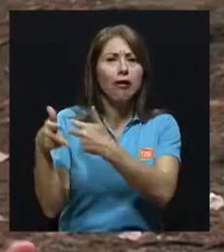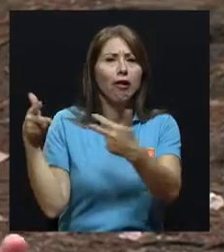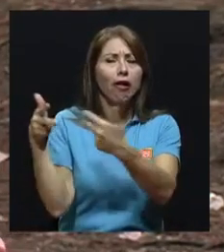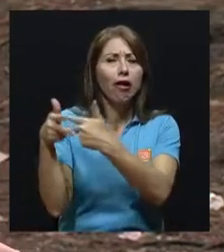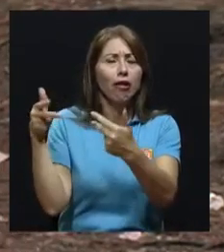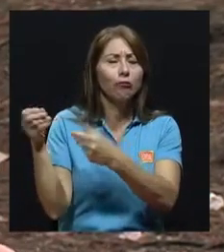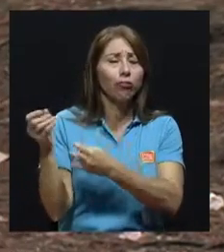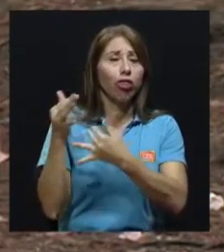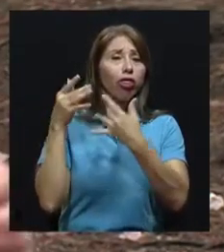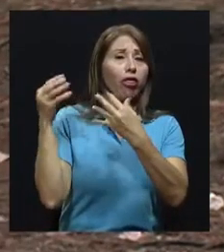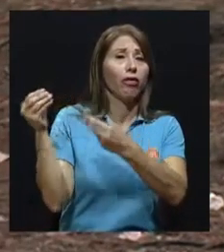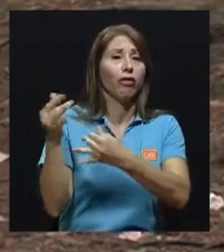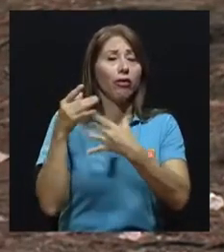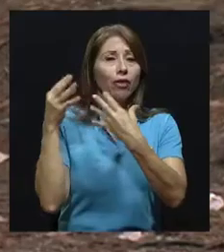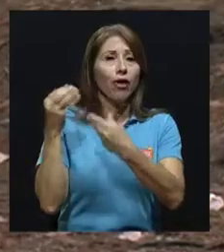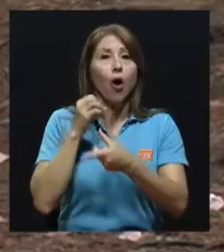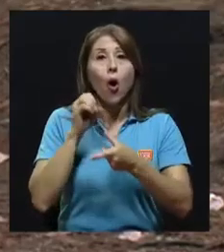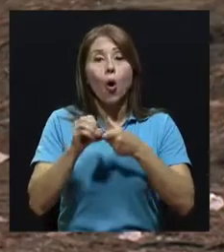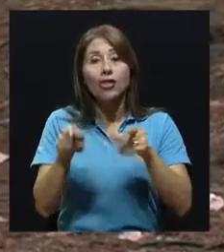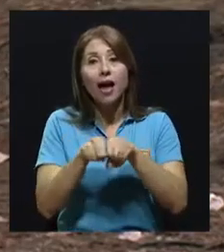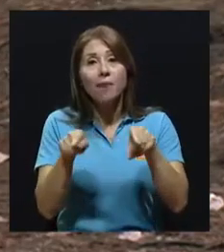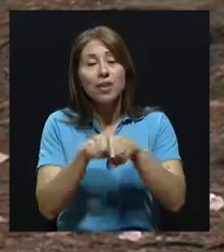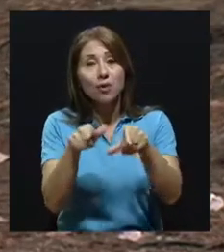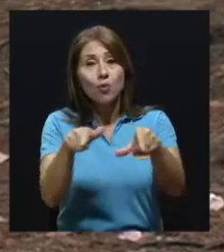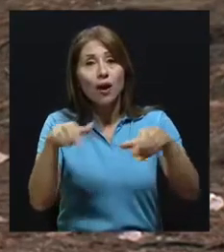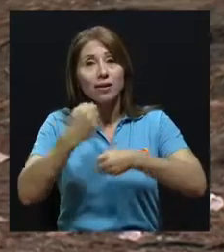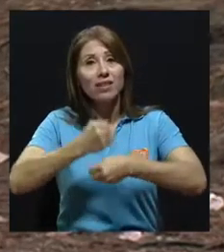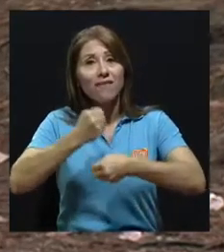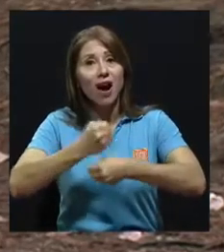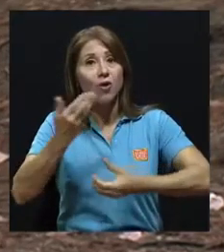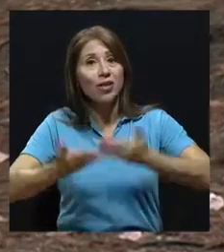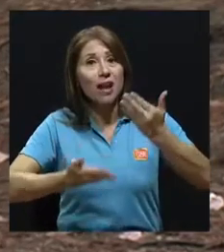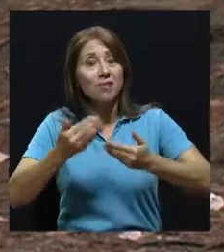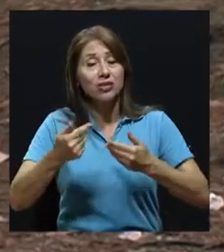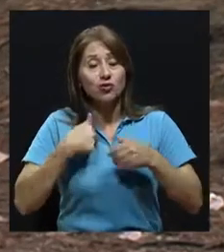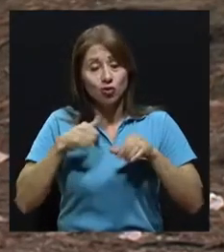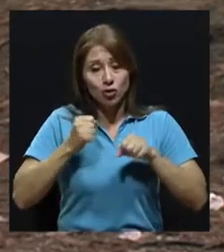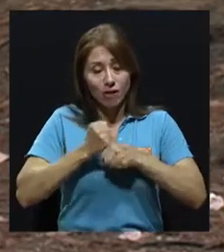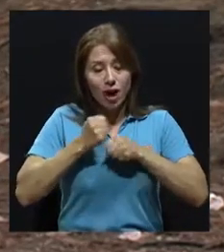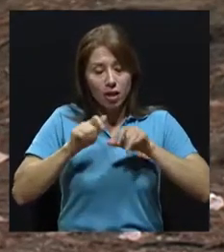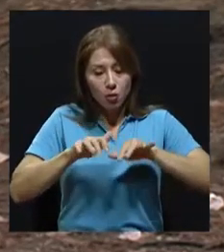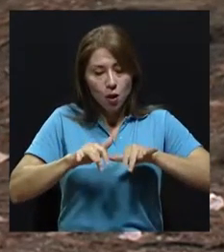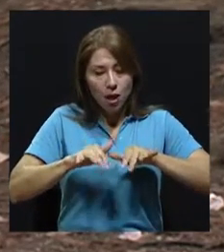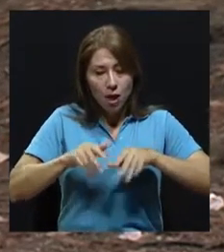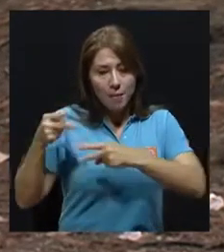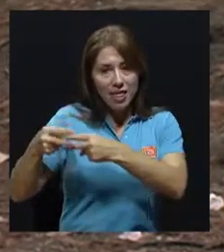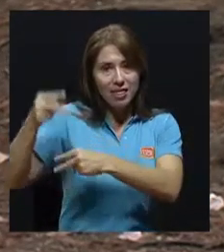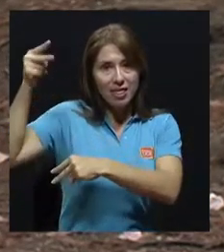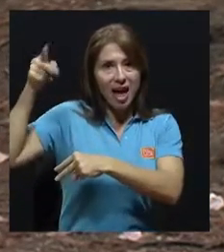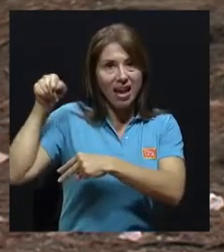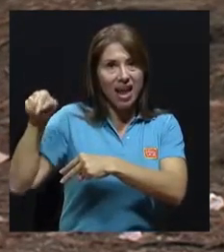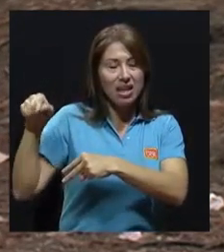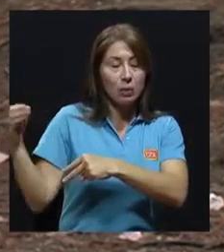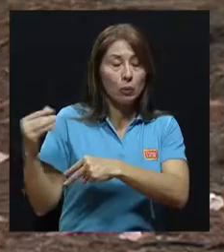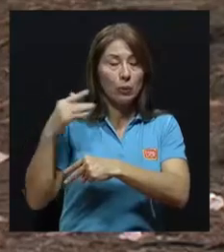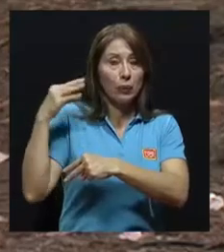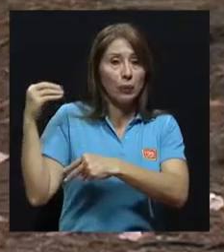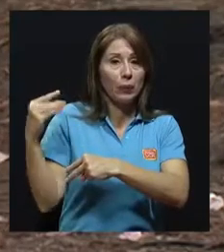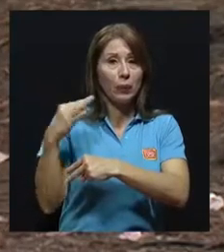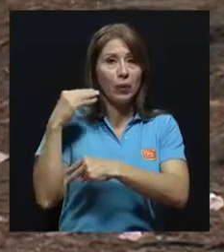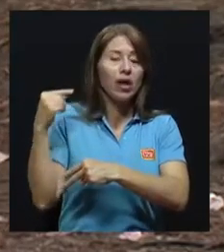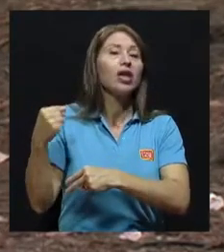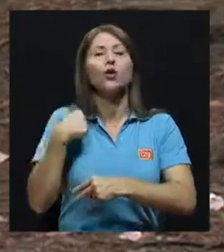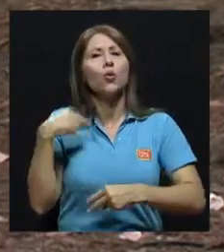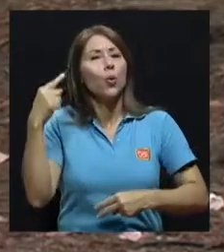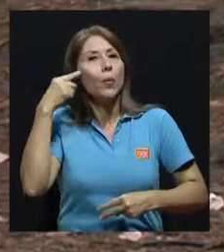centros de trabajo también, que están las ventanas cerca de paradas de autobuses. Y esto va afectándonos. Si uno no analiza, que este aire